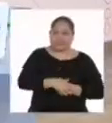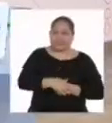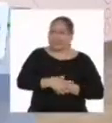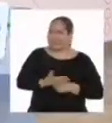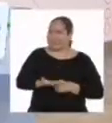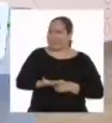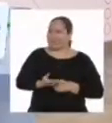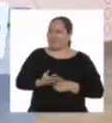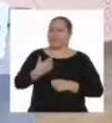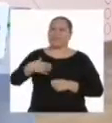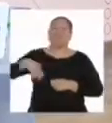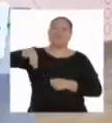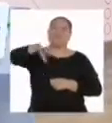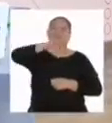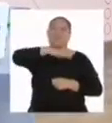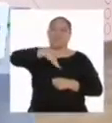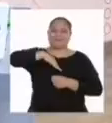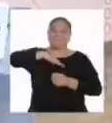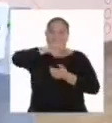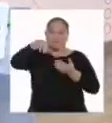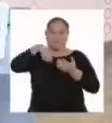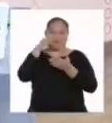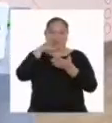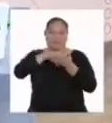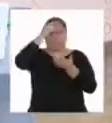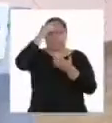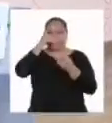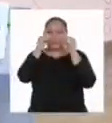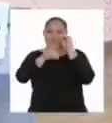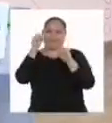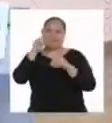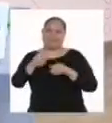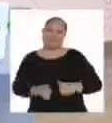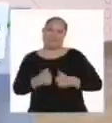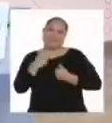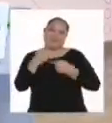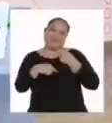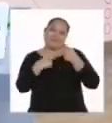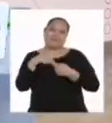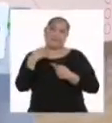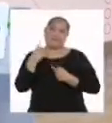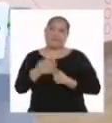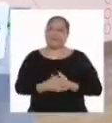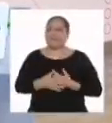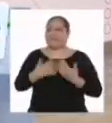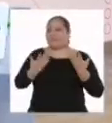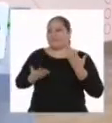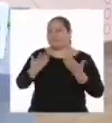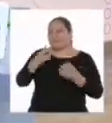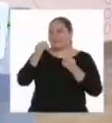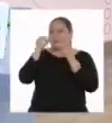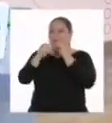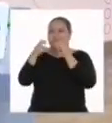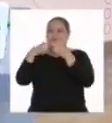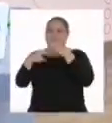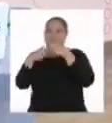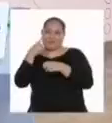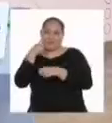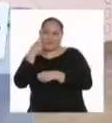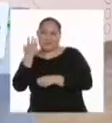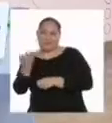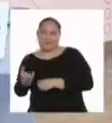Y es que todo lo que aprendemos lo aplicamos en nuestro día a día. Ya sea para resolver problemas